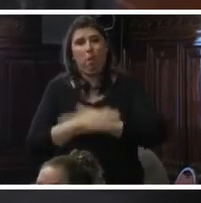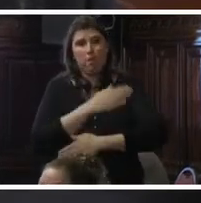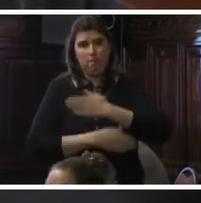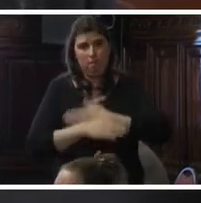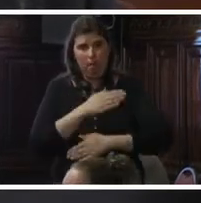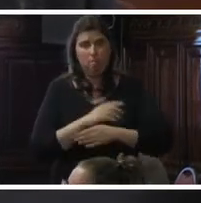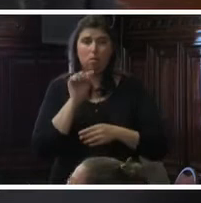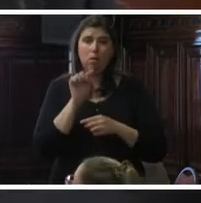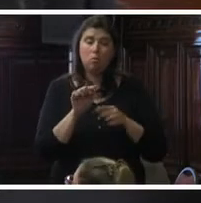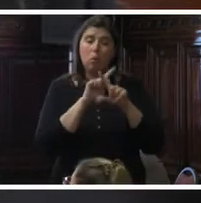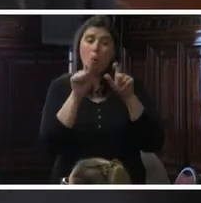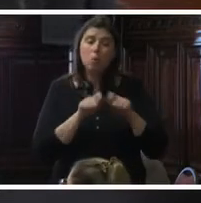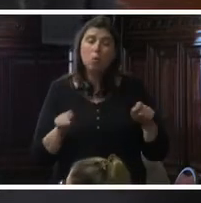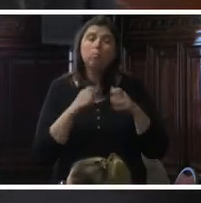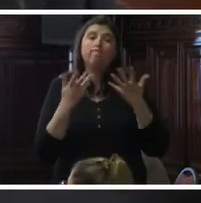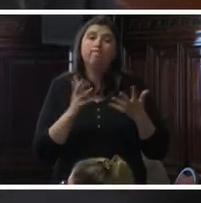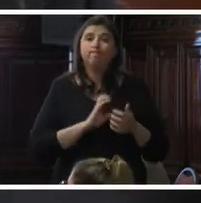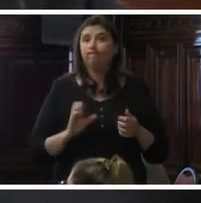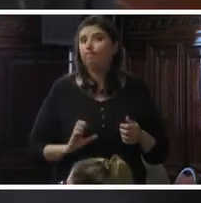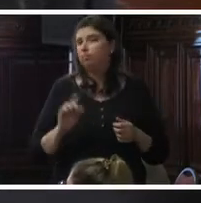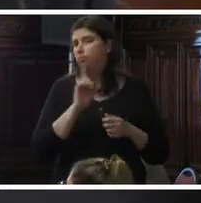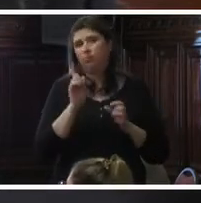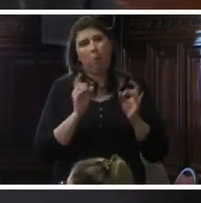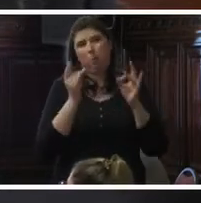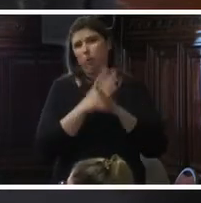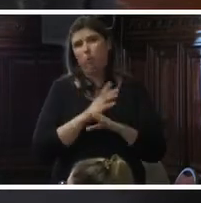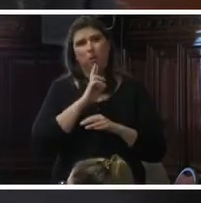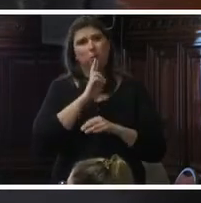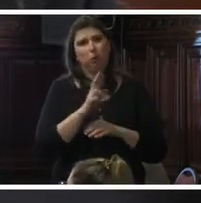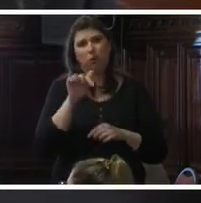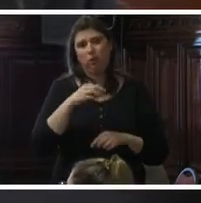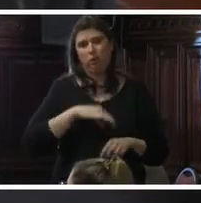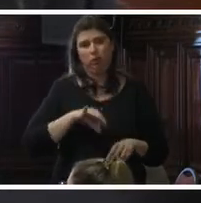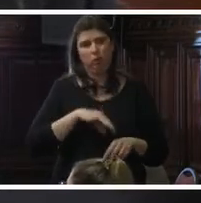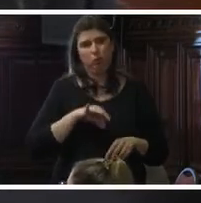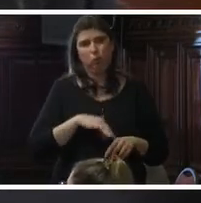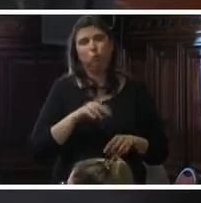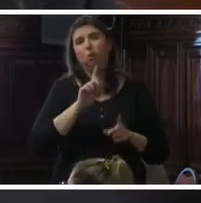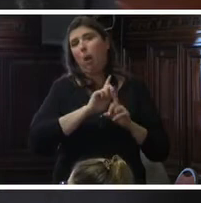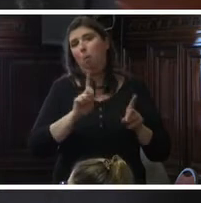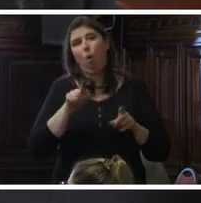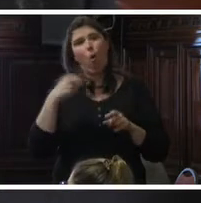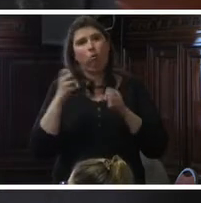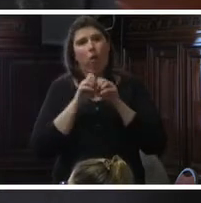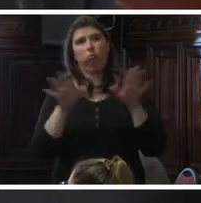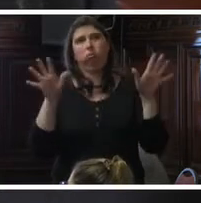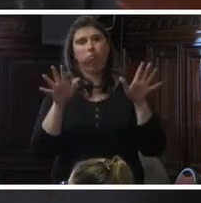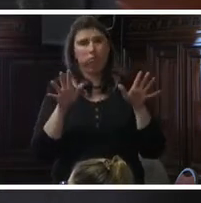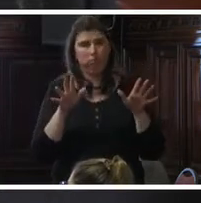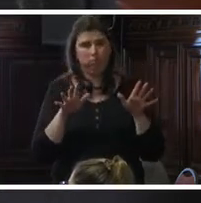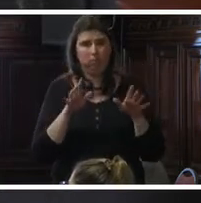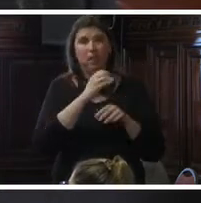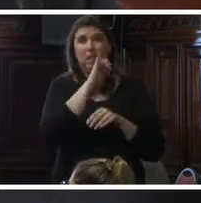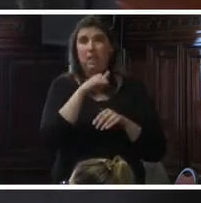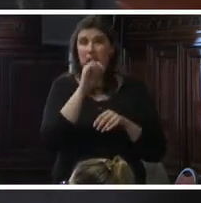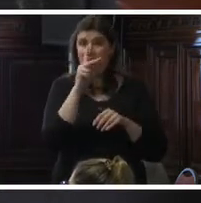Esto nos lleva a la conclusión que los estados han demostrado que no están listos para responder al Zika ni otras futuras epidemias de este tipo. Pese a que el Zika